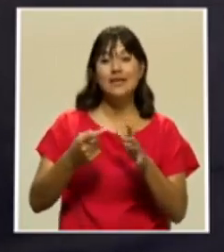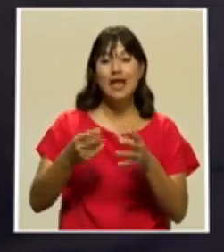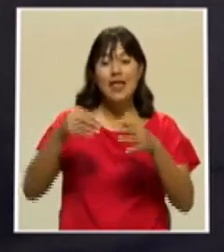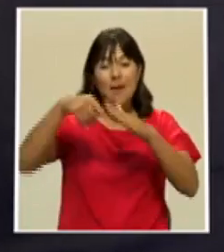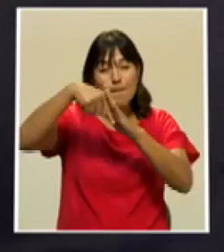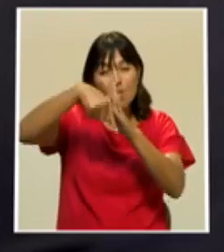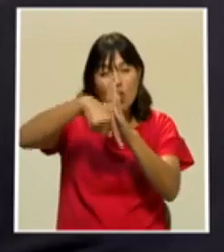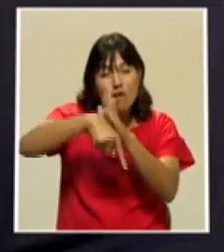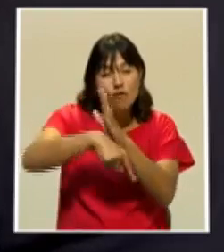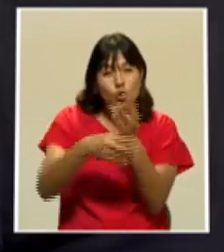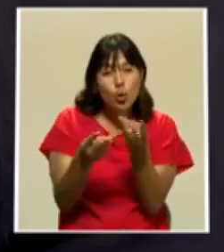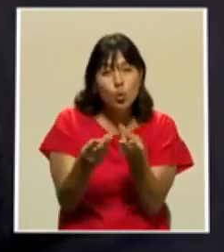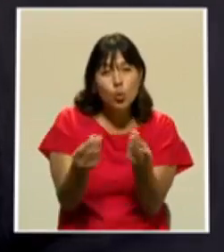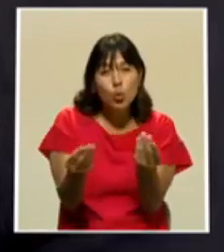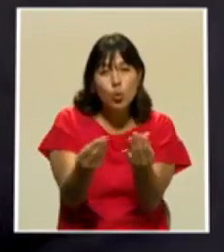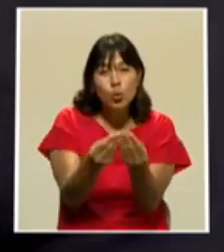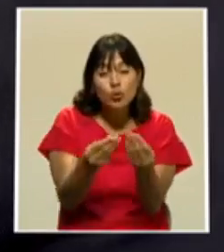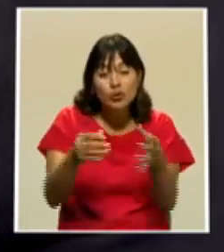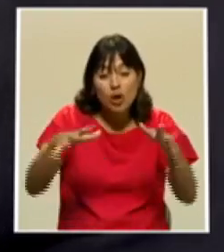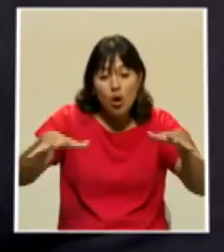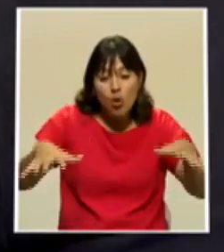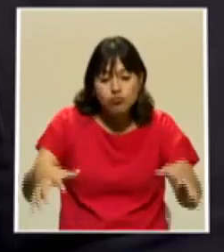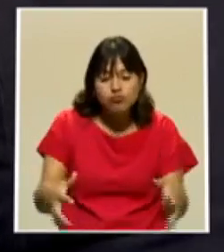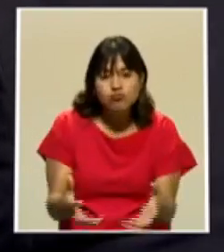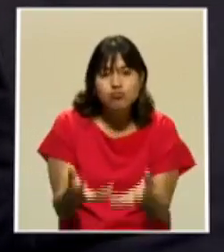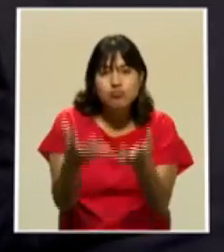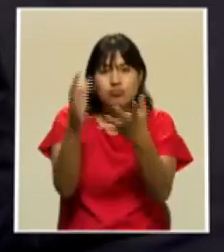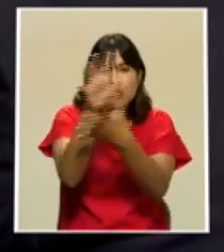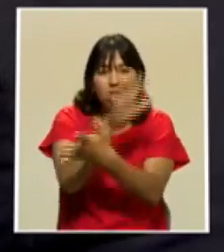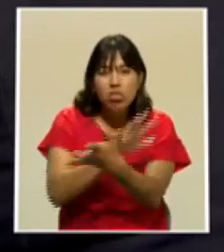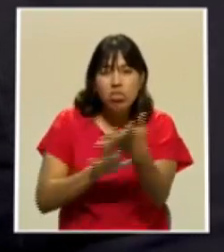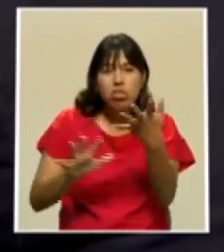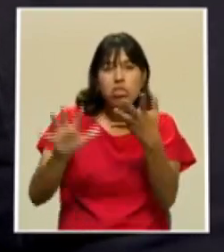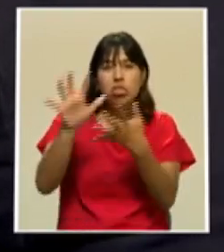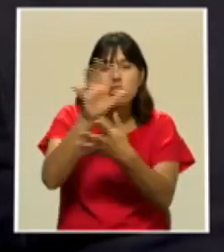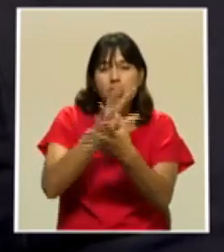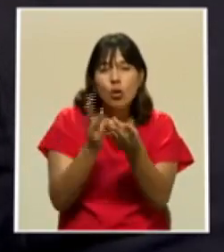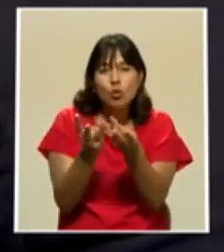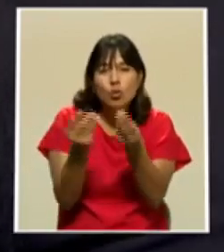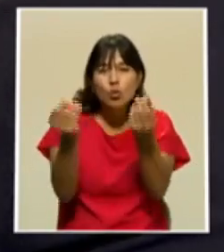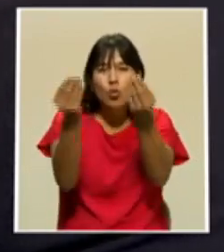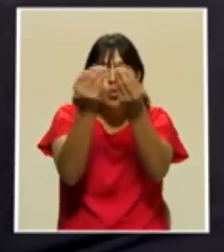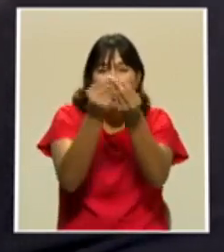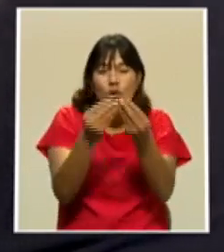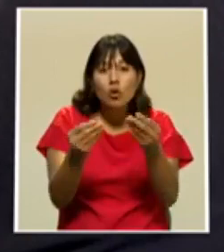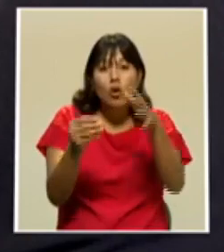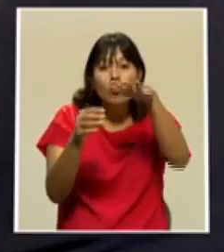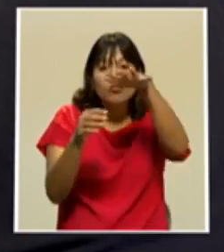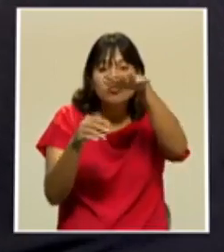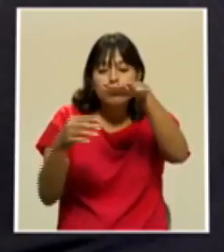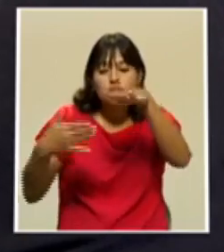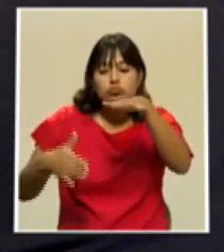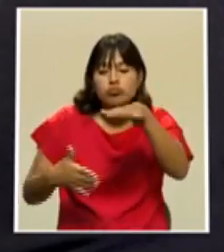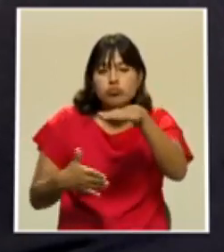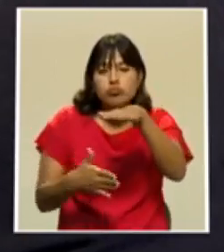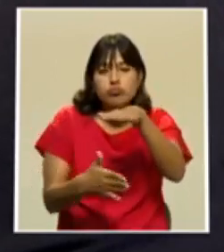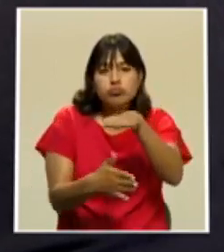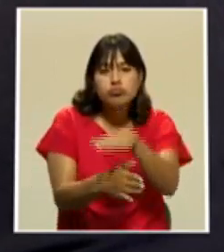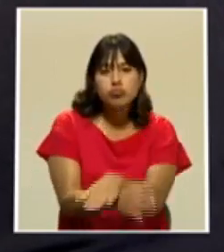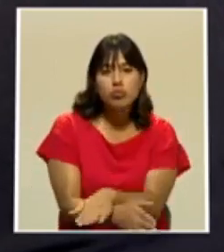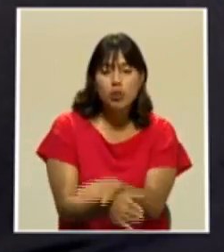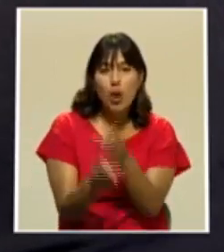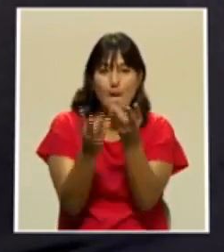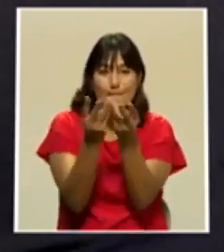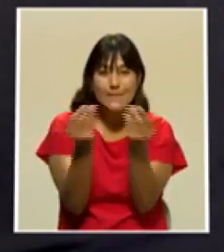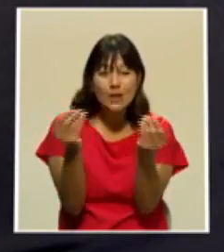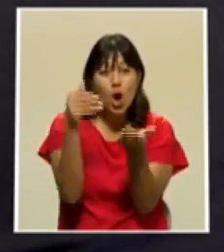están viviendo en el fondo, pero también tenemos la cara social donde básicamente el sustento de miles